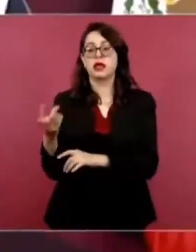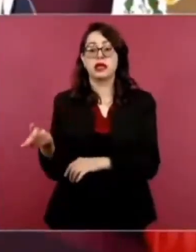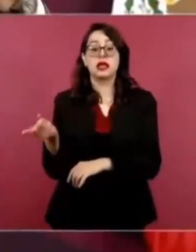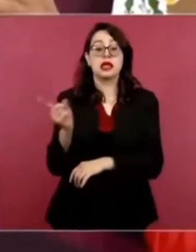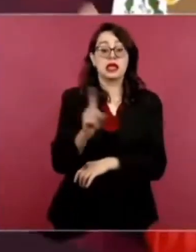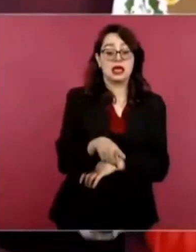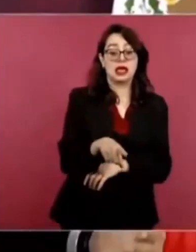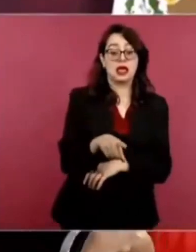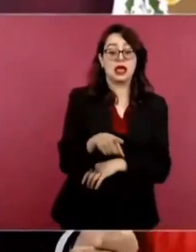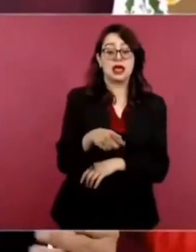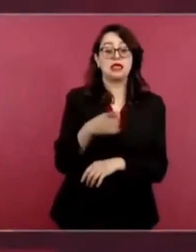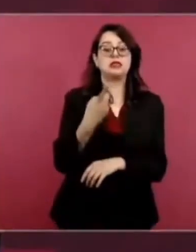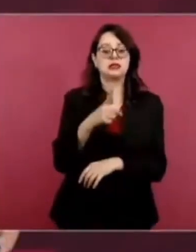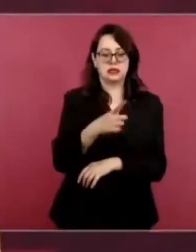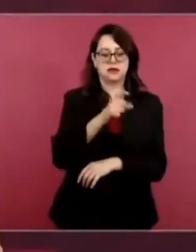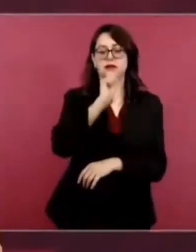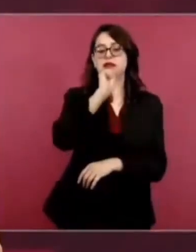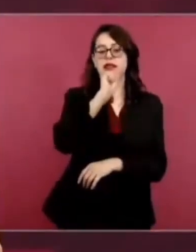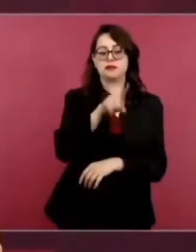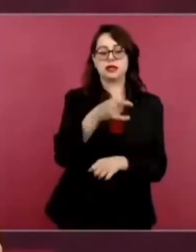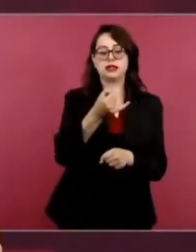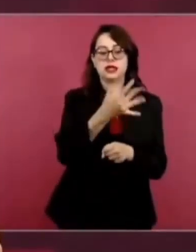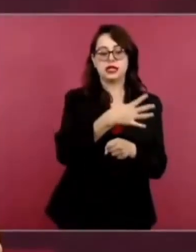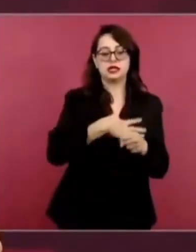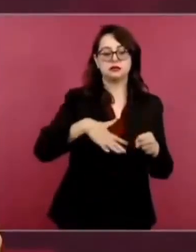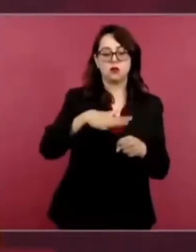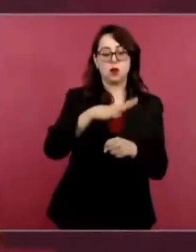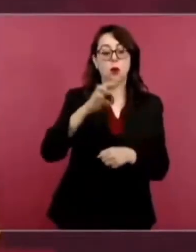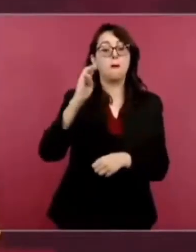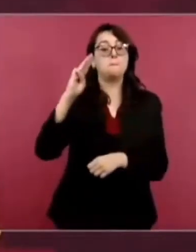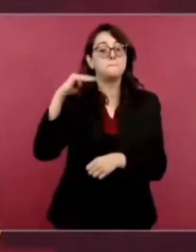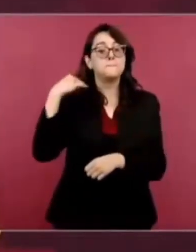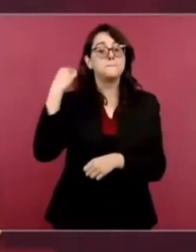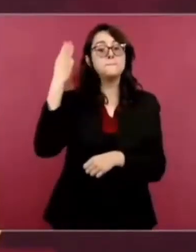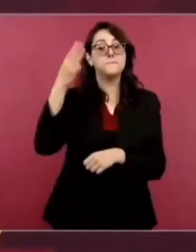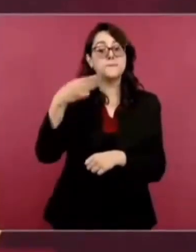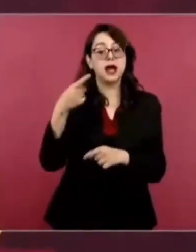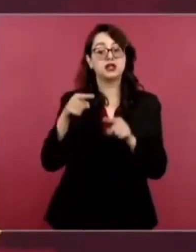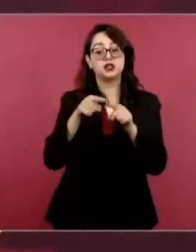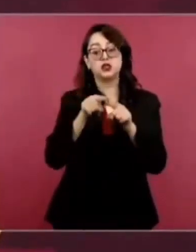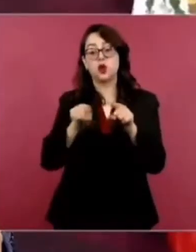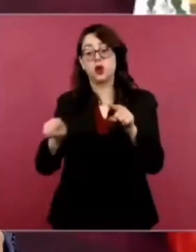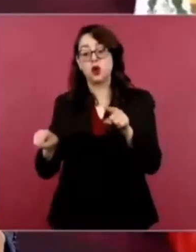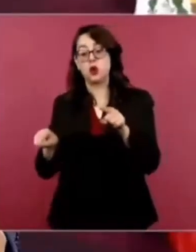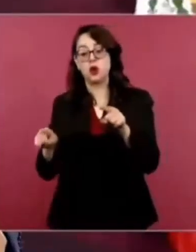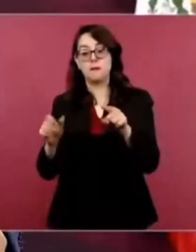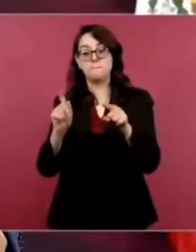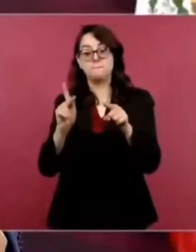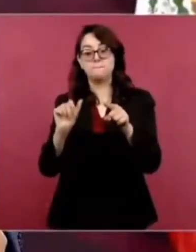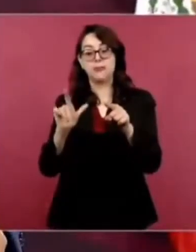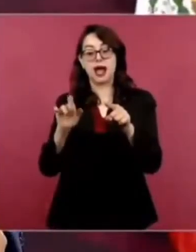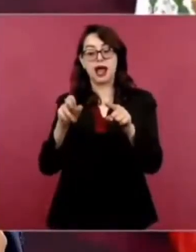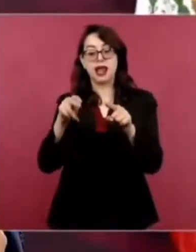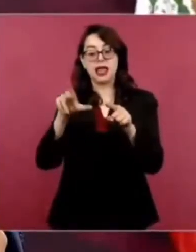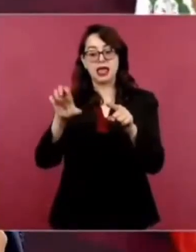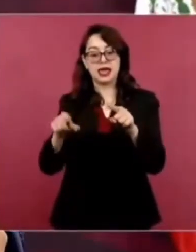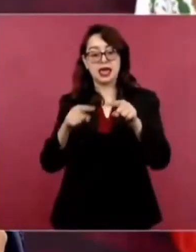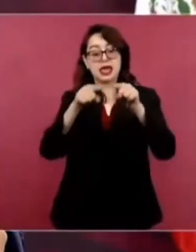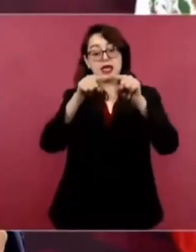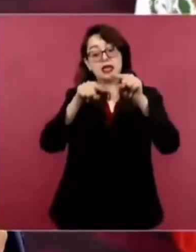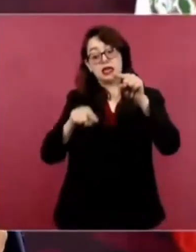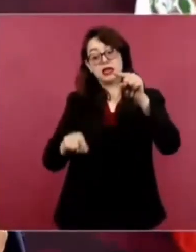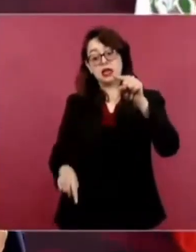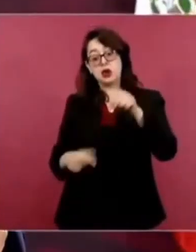en marzo el de Palenque a Coatzacoalcos, y en julio